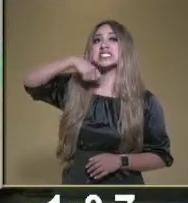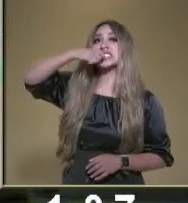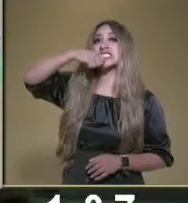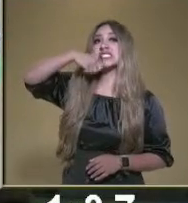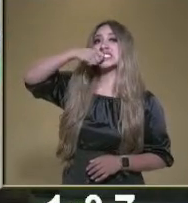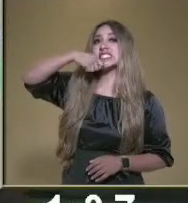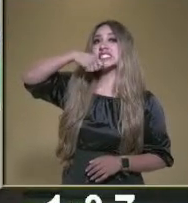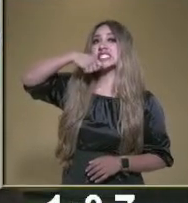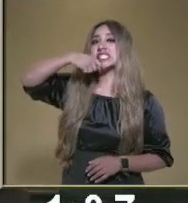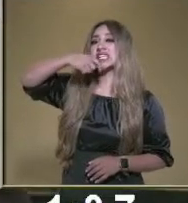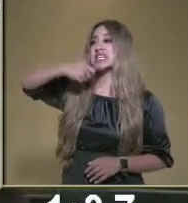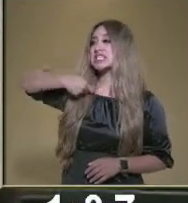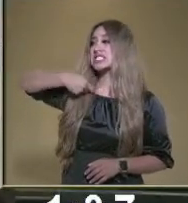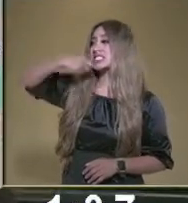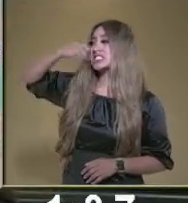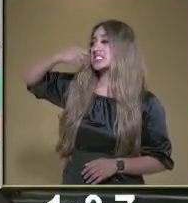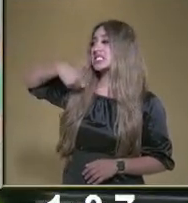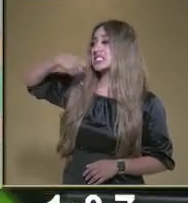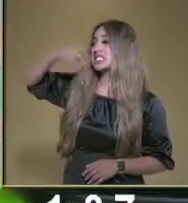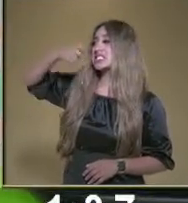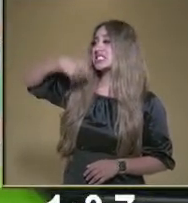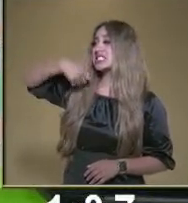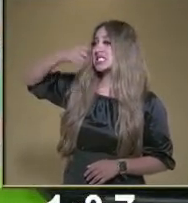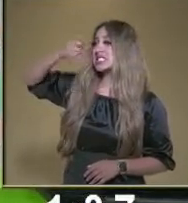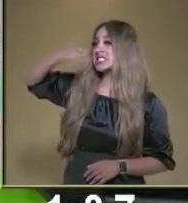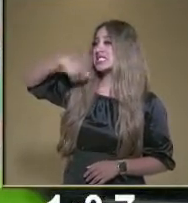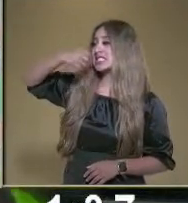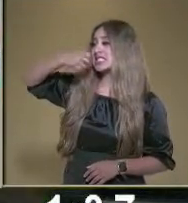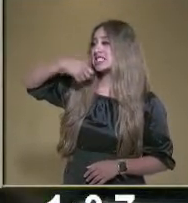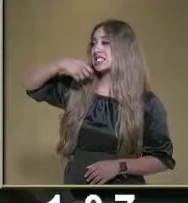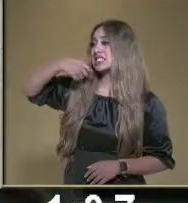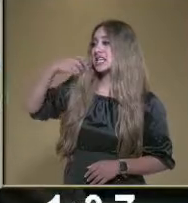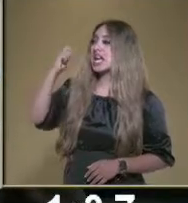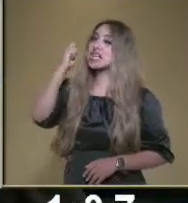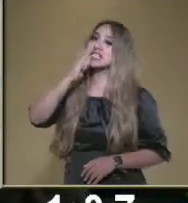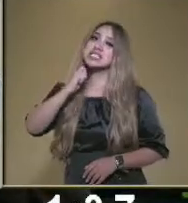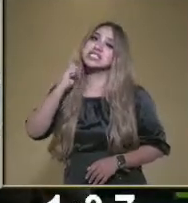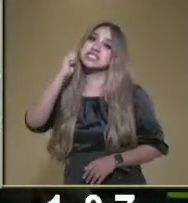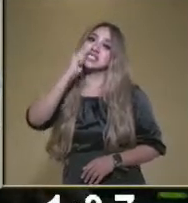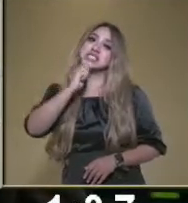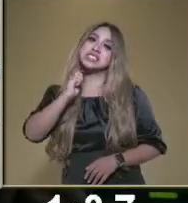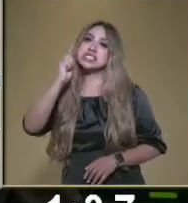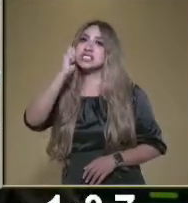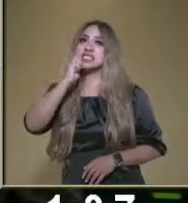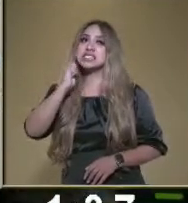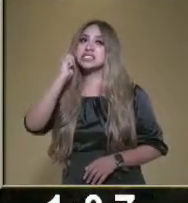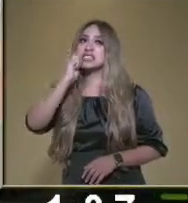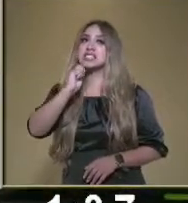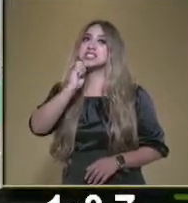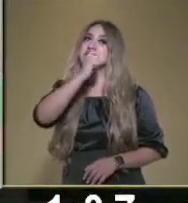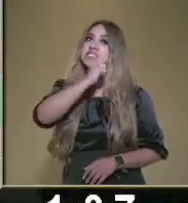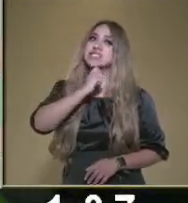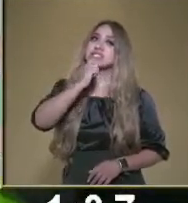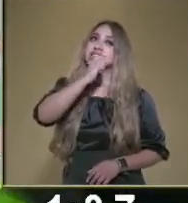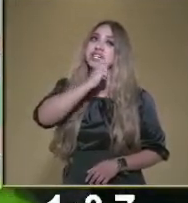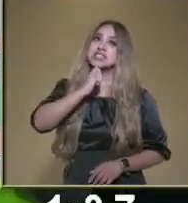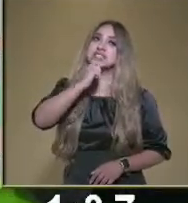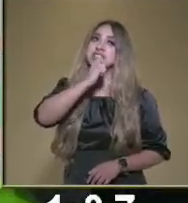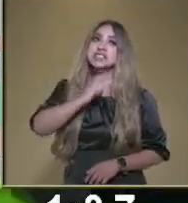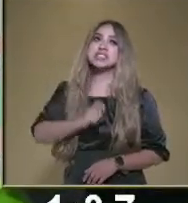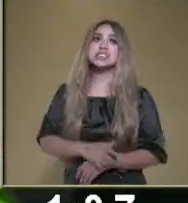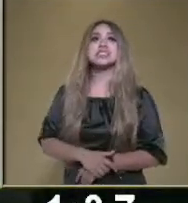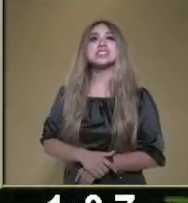abajo. Los dientes de abajo se cepillan hacia arriba. Y las muelitas debes de limpiar con un movimiento